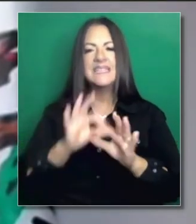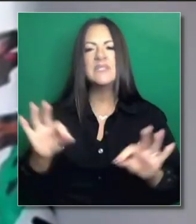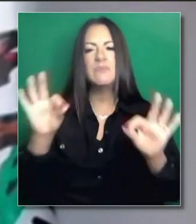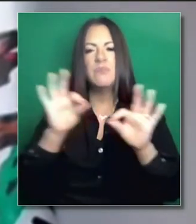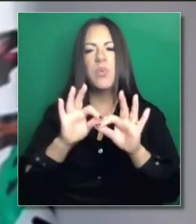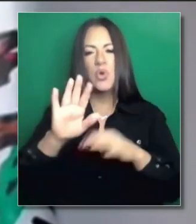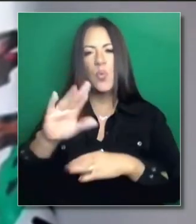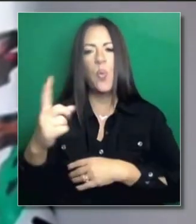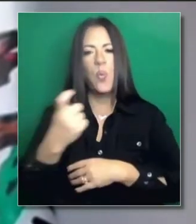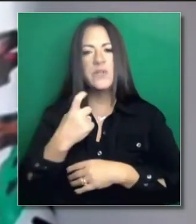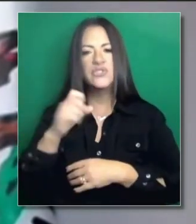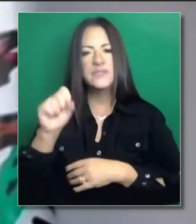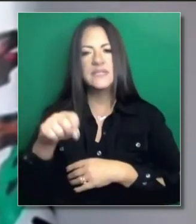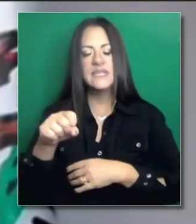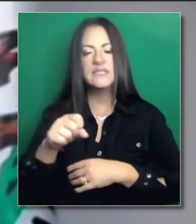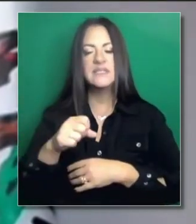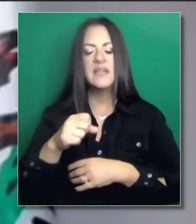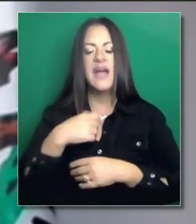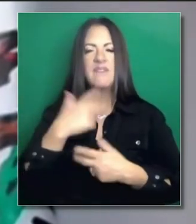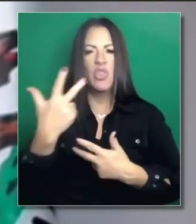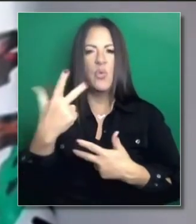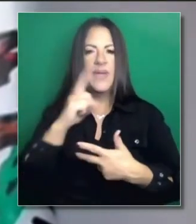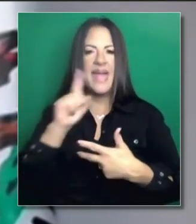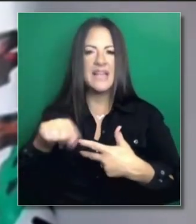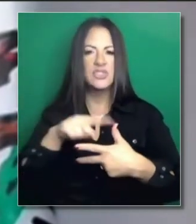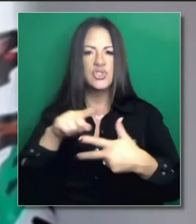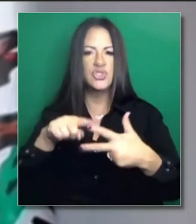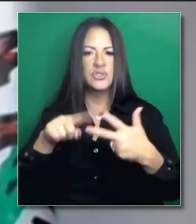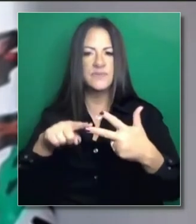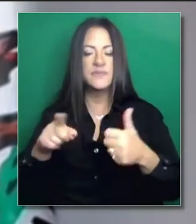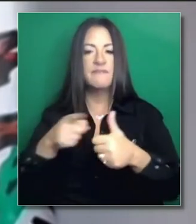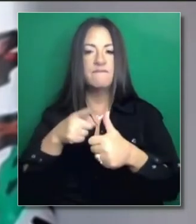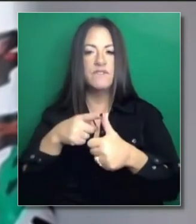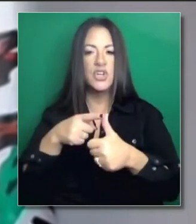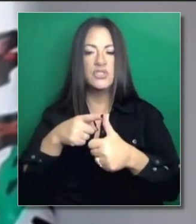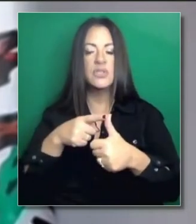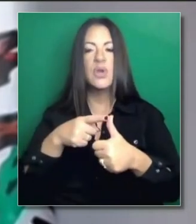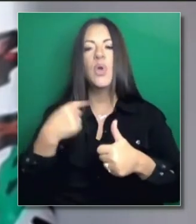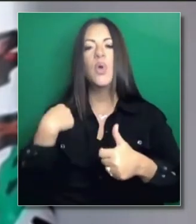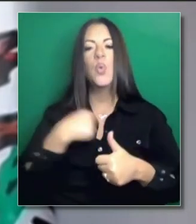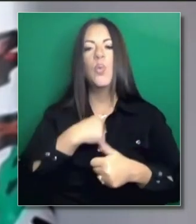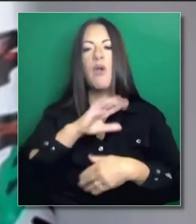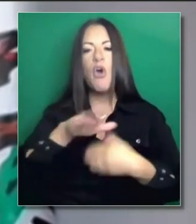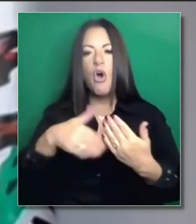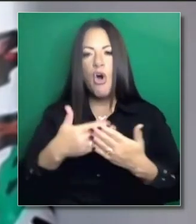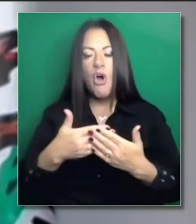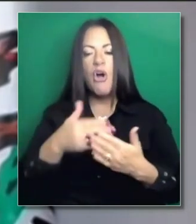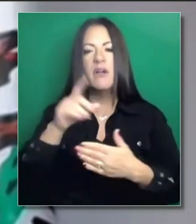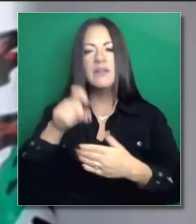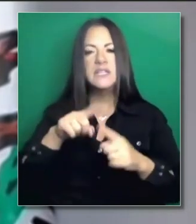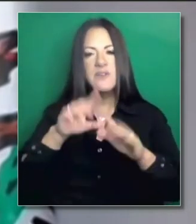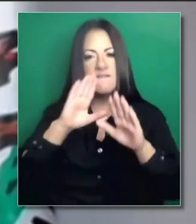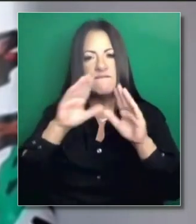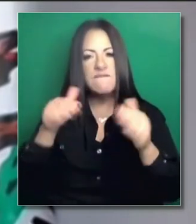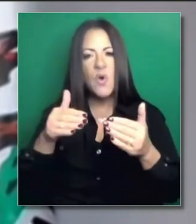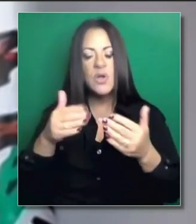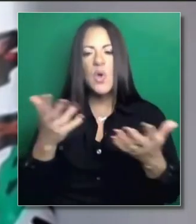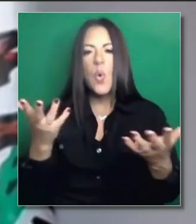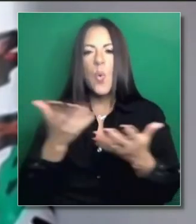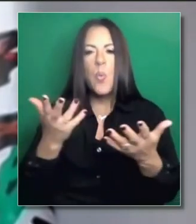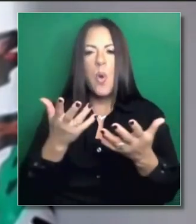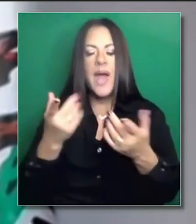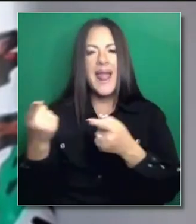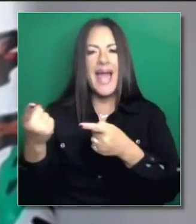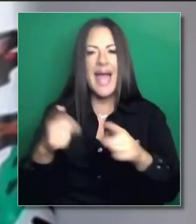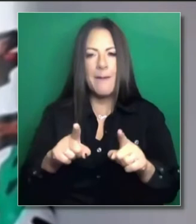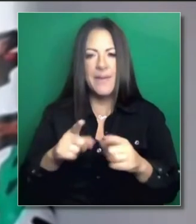parece que es una pregunta importante y le podemos brindar una respuesta de tres partes. Ante todo, debemos seguir concentrándonos